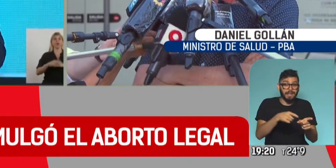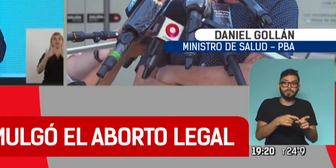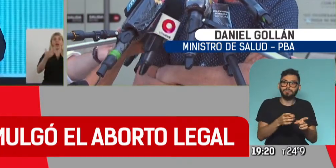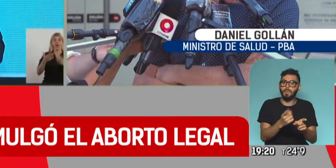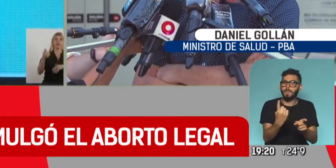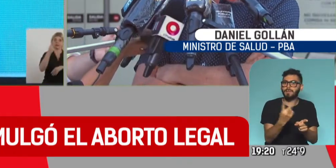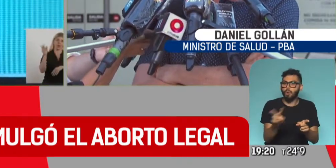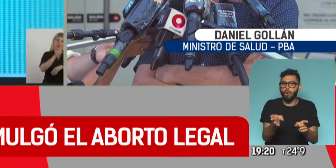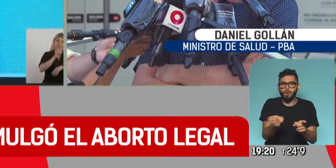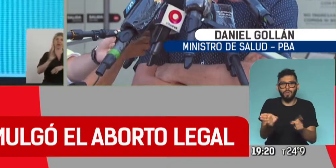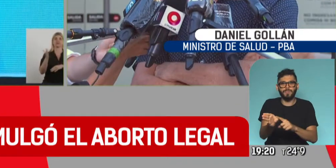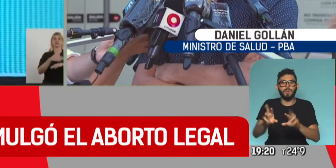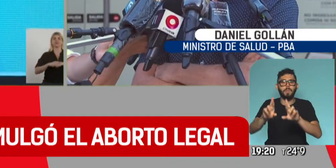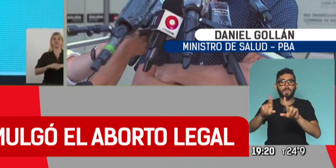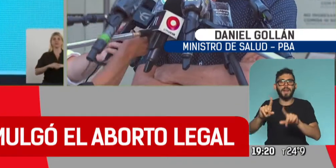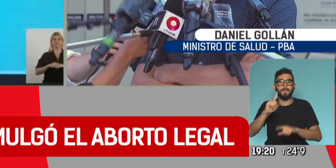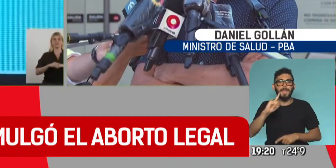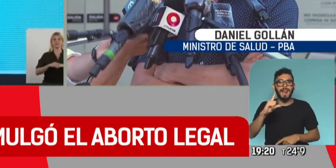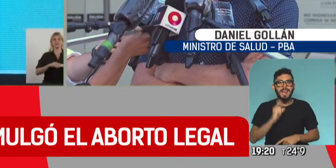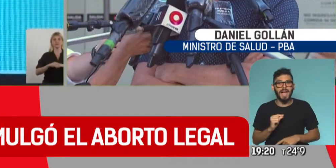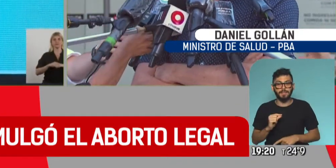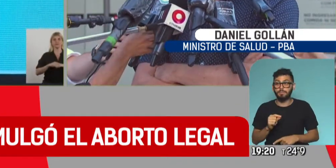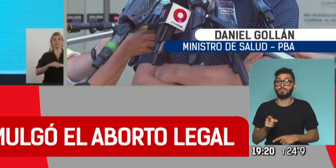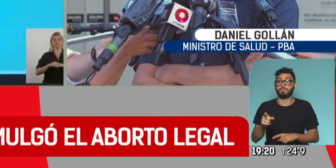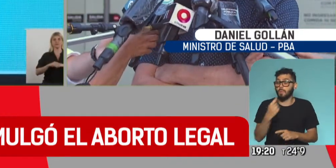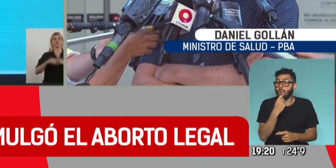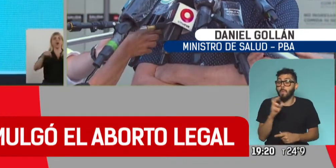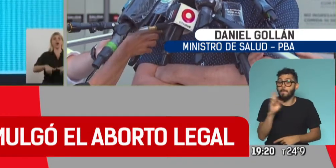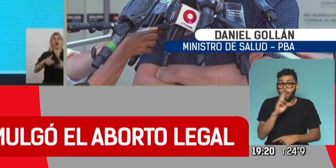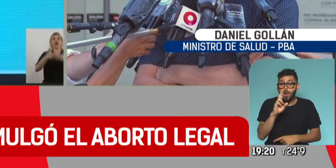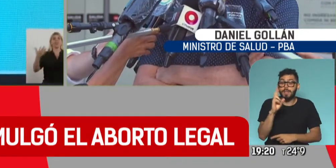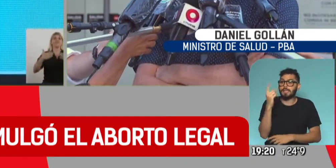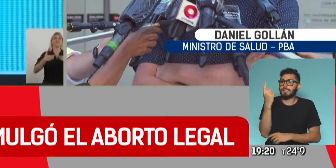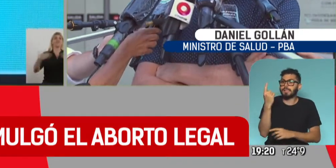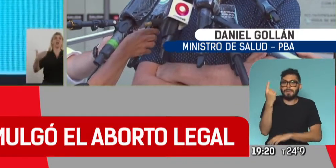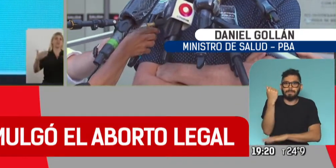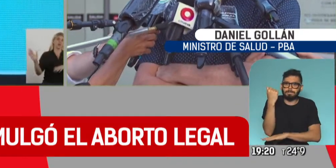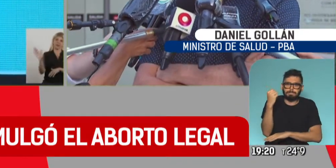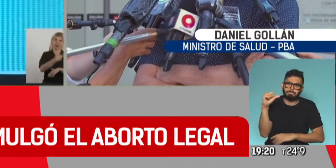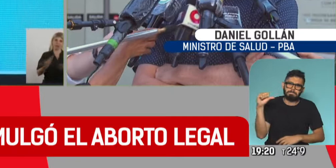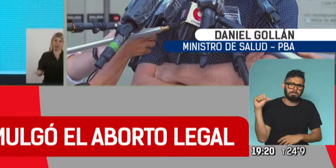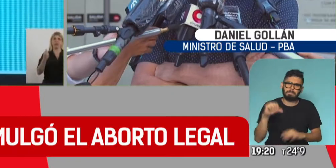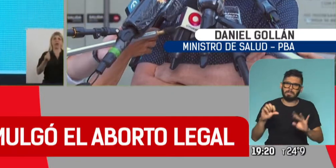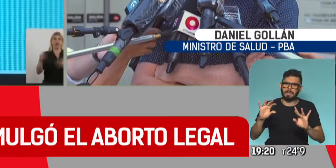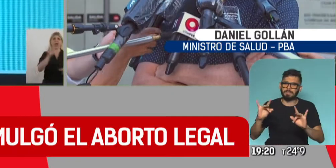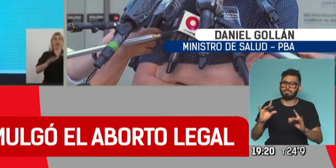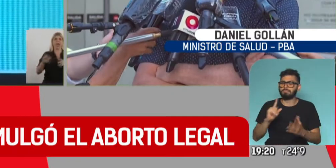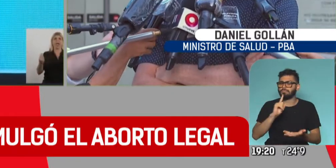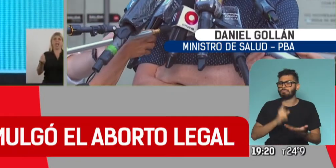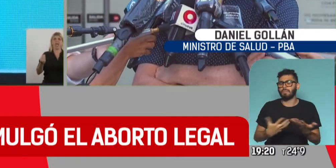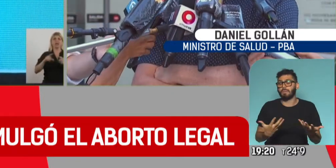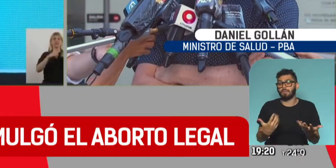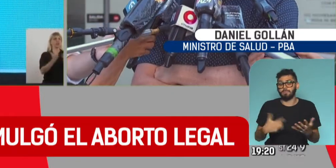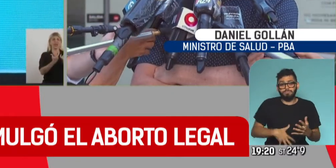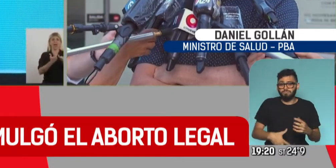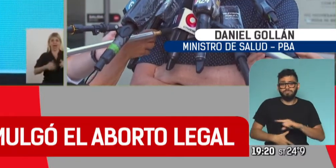los mil días, que la llamamos así, que va a permitir que si alguna mujer por alguna cuestión económica extrema hubiera decidido hacer un aborto, tiene